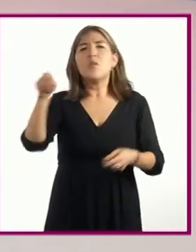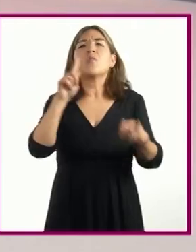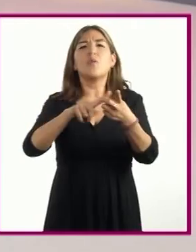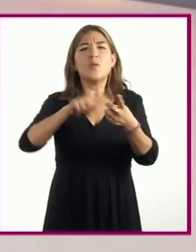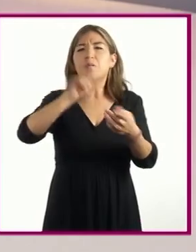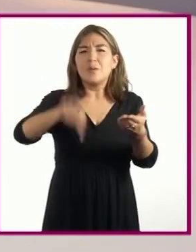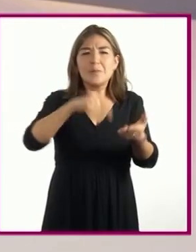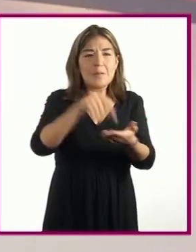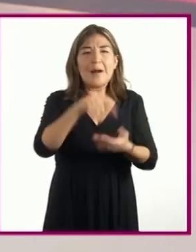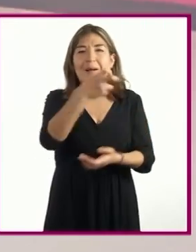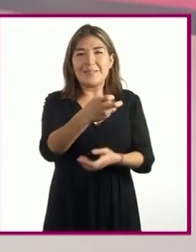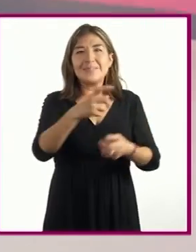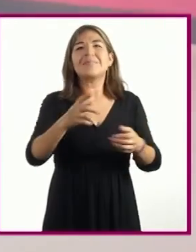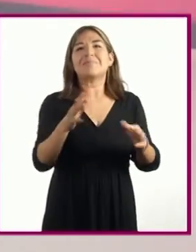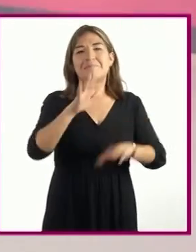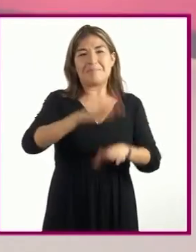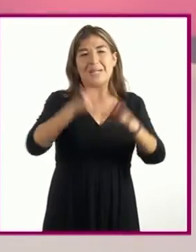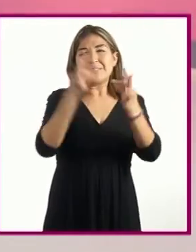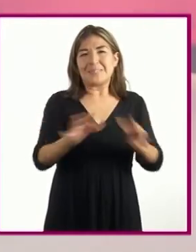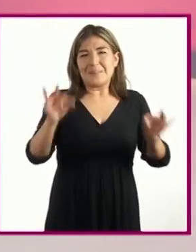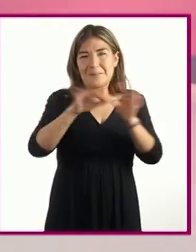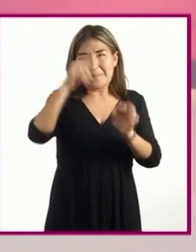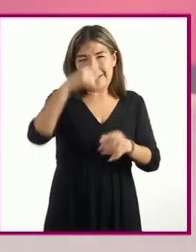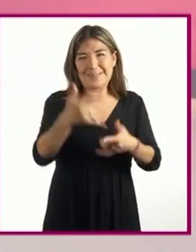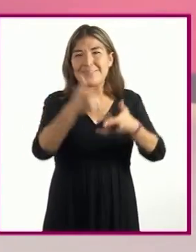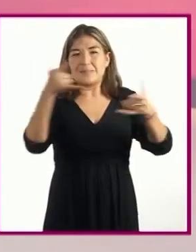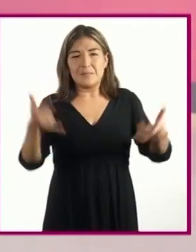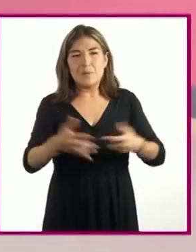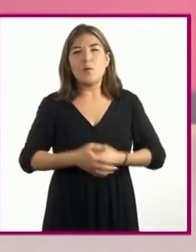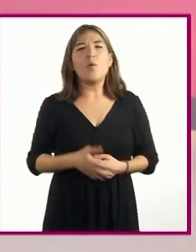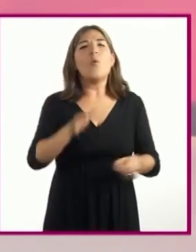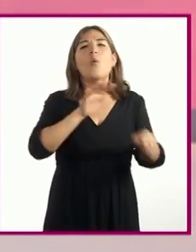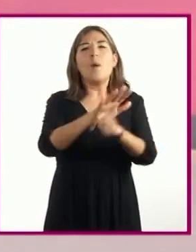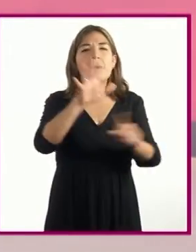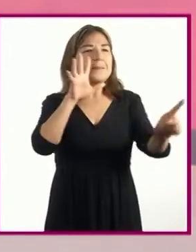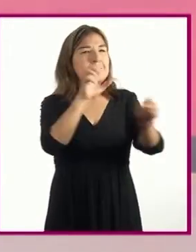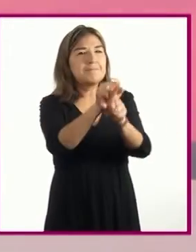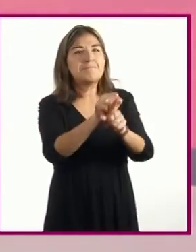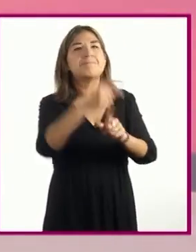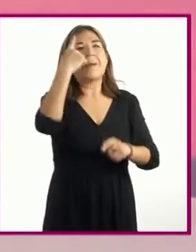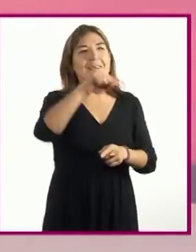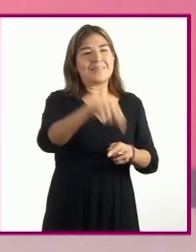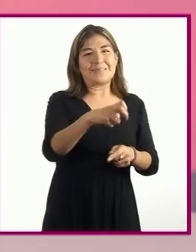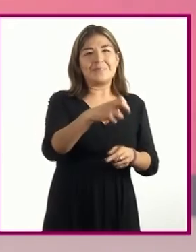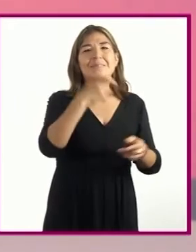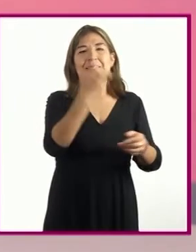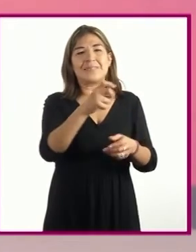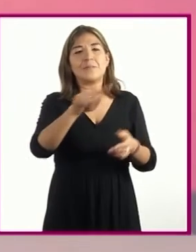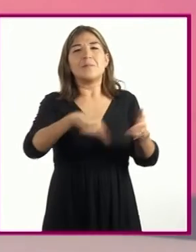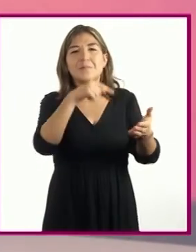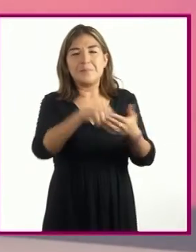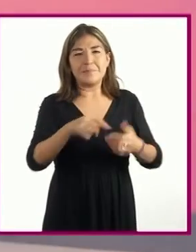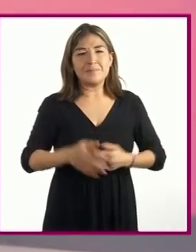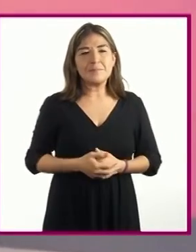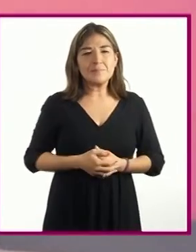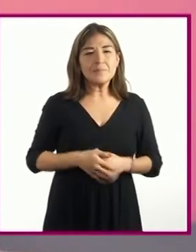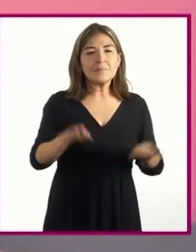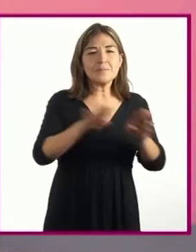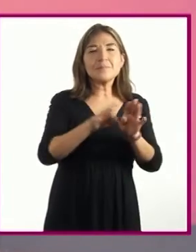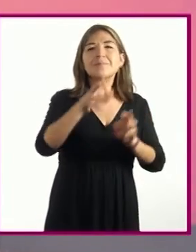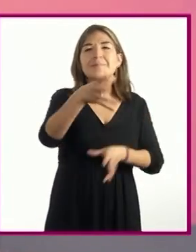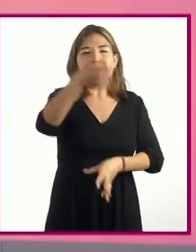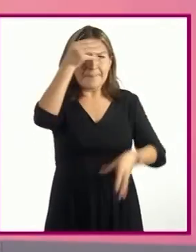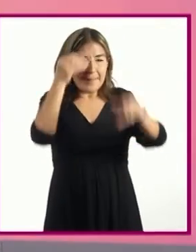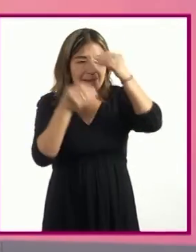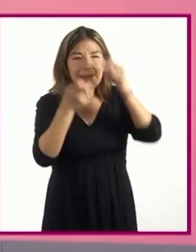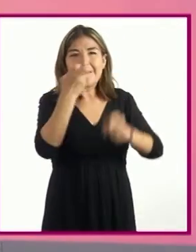suceden las situaciones más importantes para la trama y qué aspectos tomarán de esos espacios que reflejen en su intención